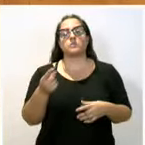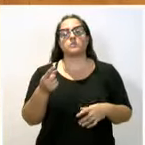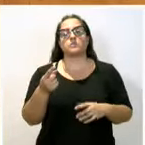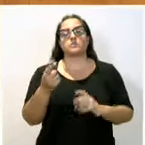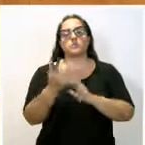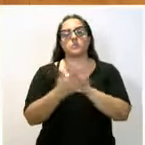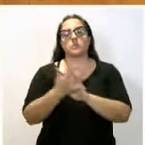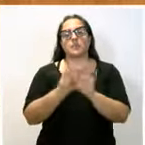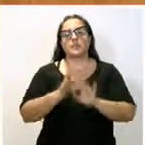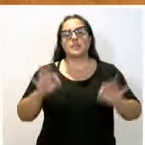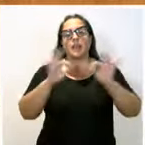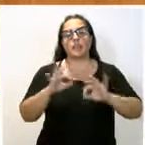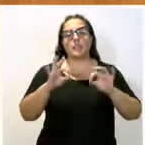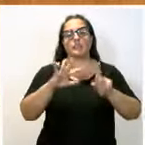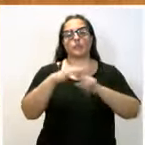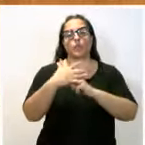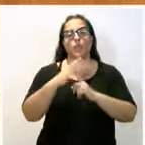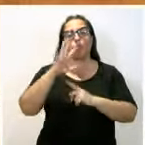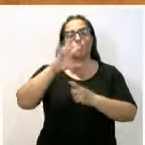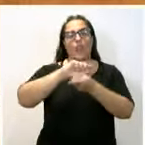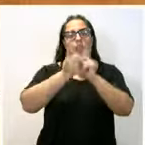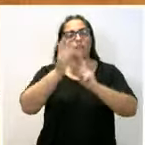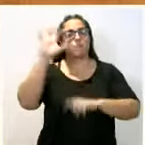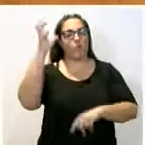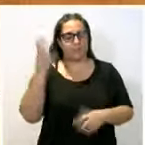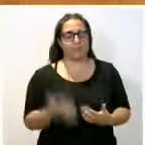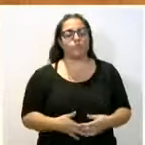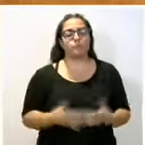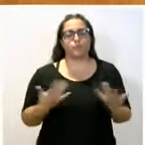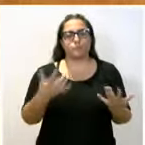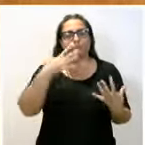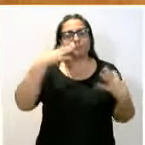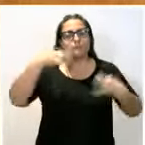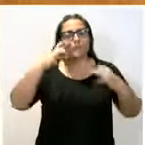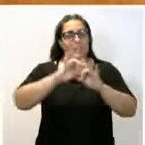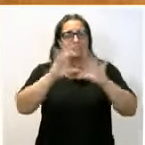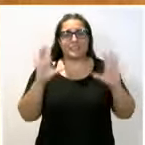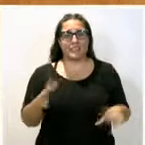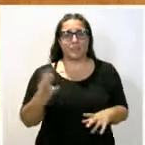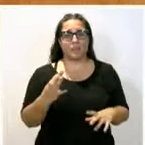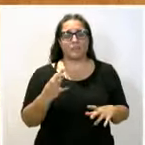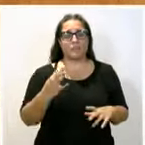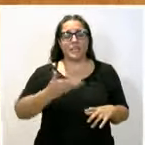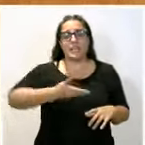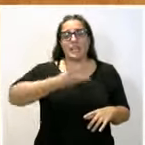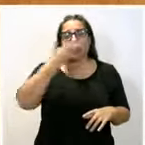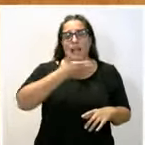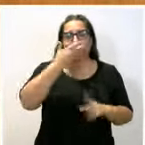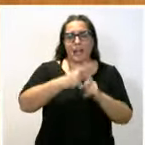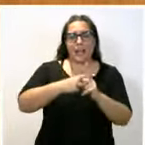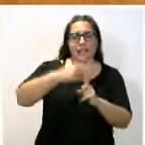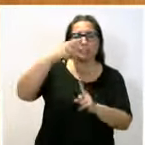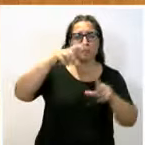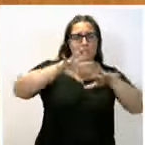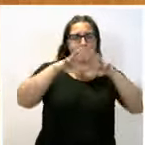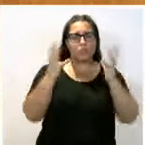situación del cambio climático. Bueno, pues lo que es evidente es que esa situación de calentamiento global ha venido desde luego provocada por